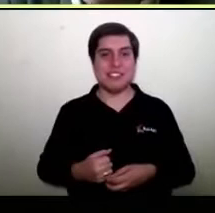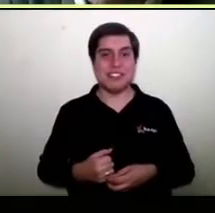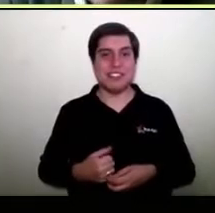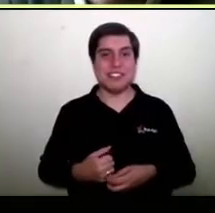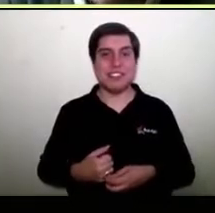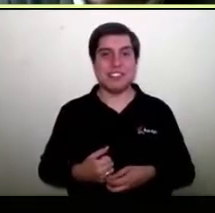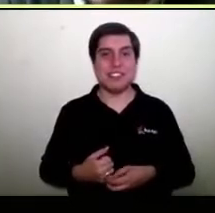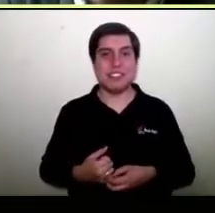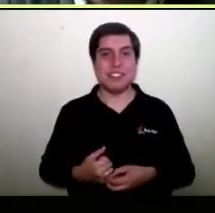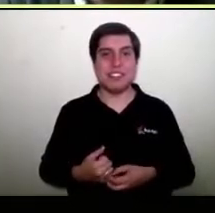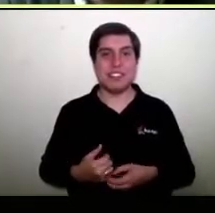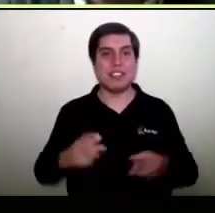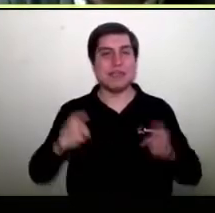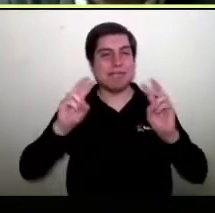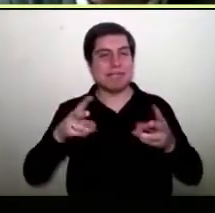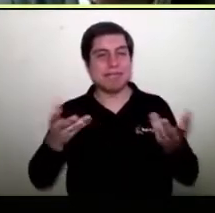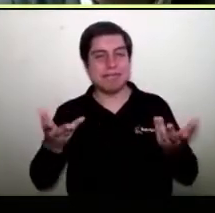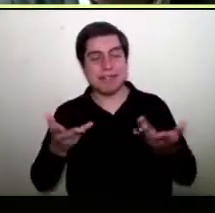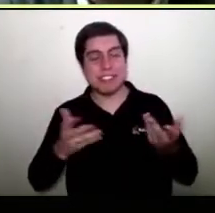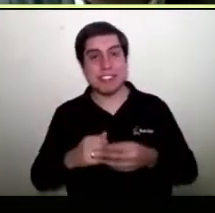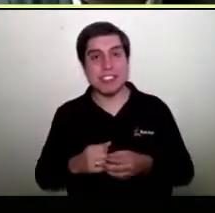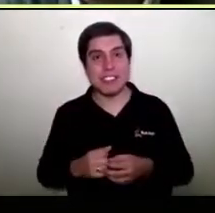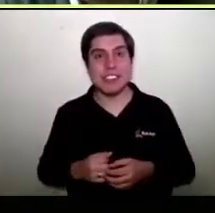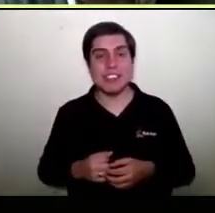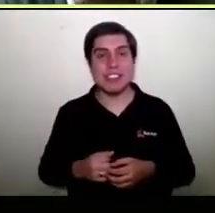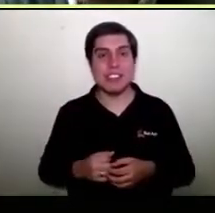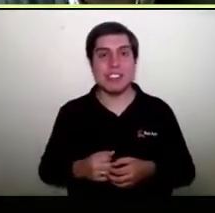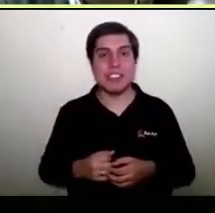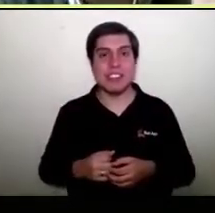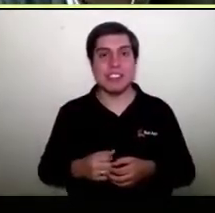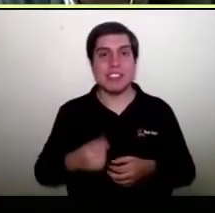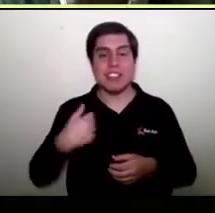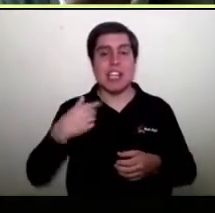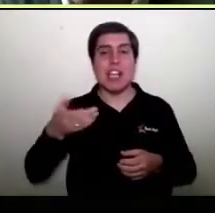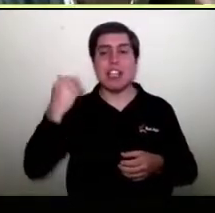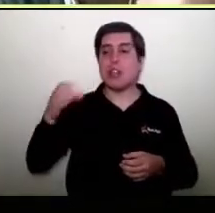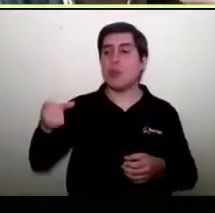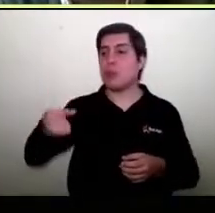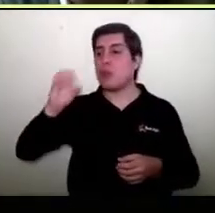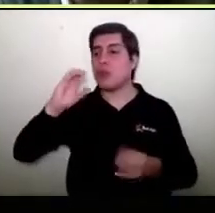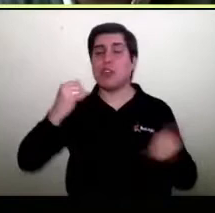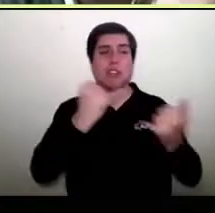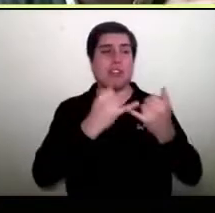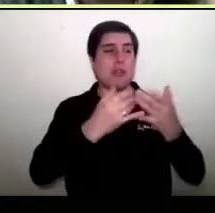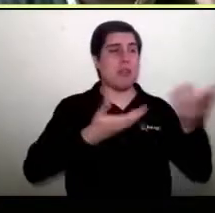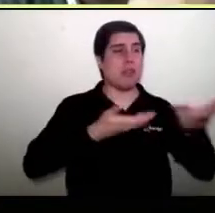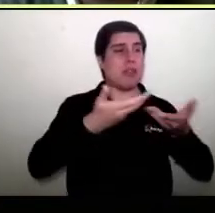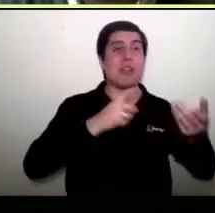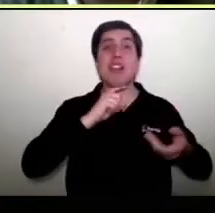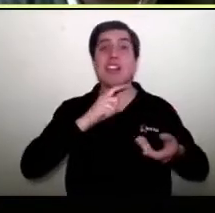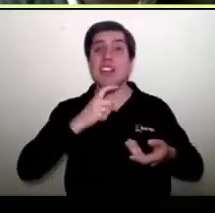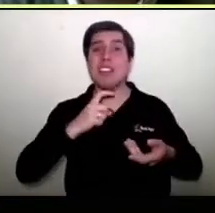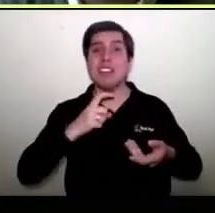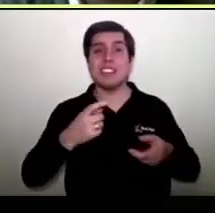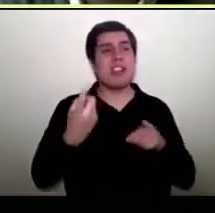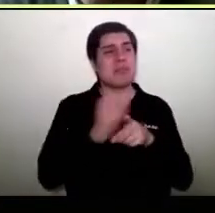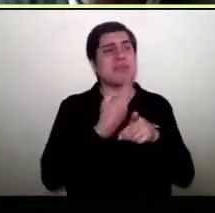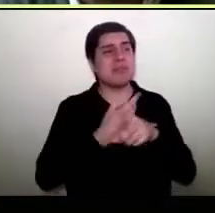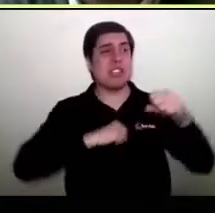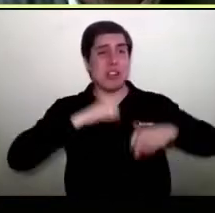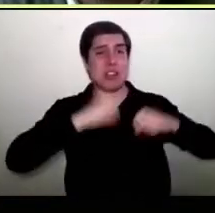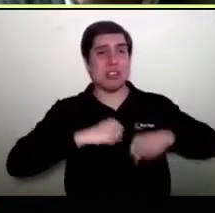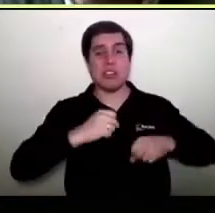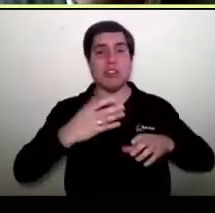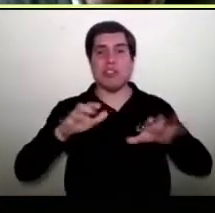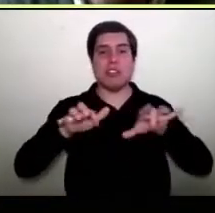te ves así? Significa que ya no eres un cafecito con un amigo, compartiendo, tratando de contarle tu negocio. Estás